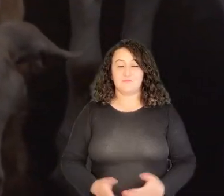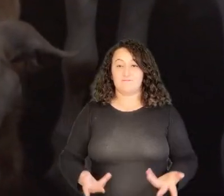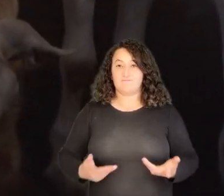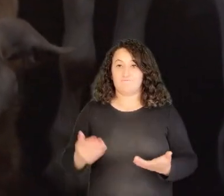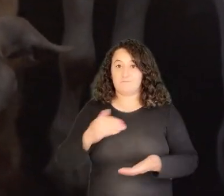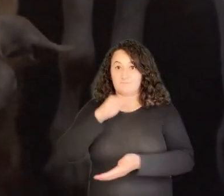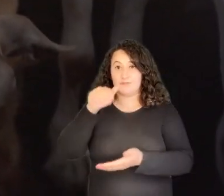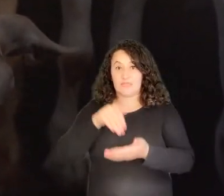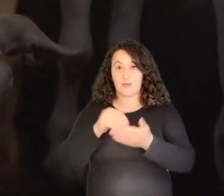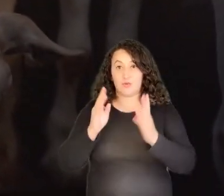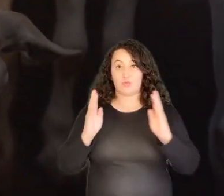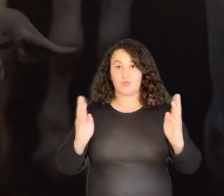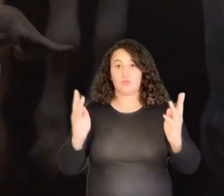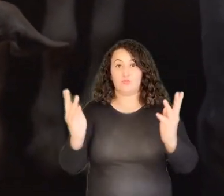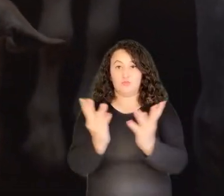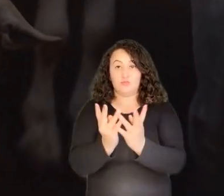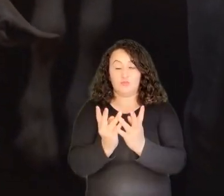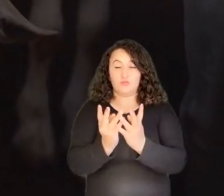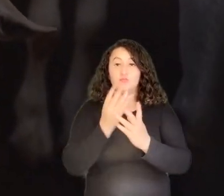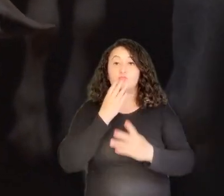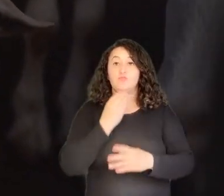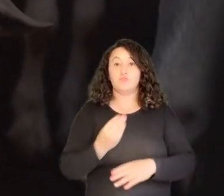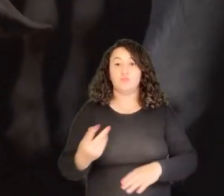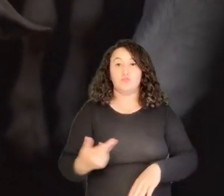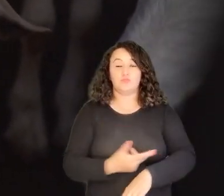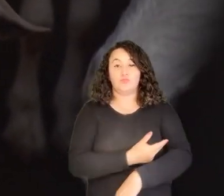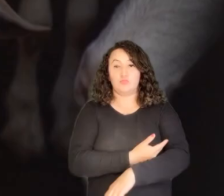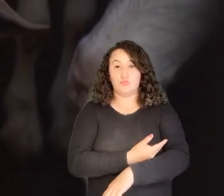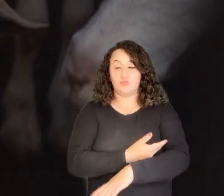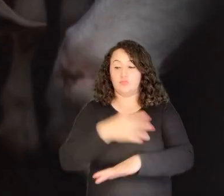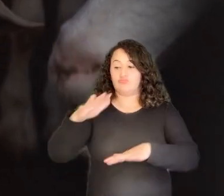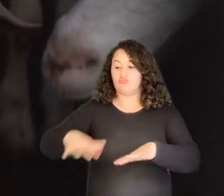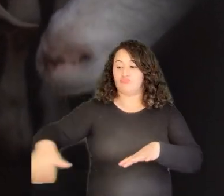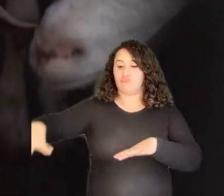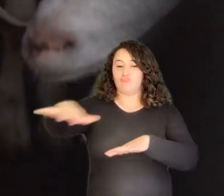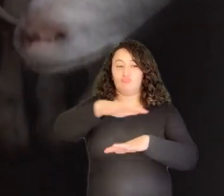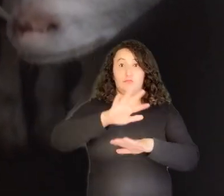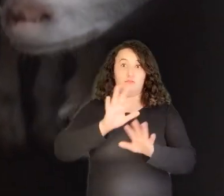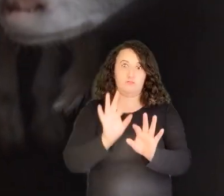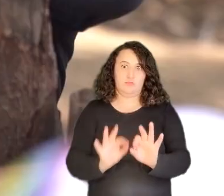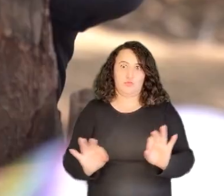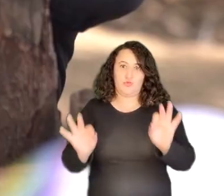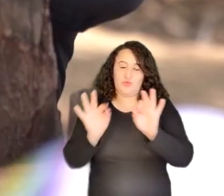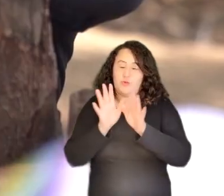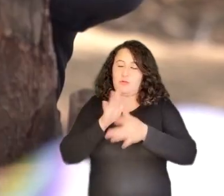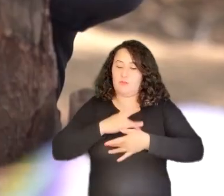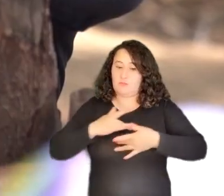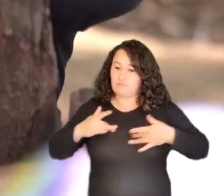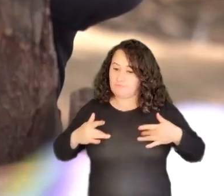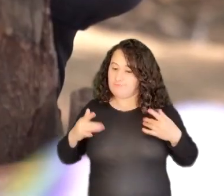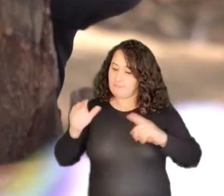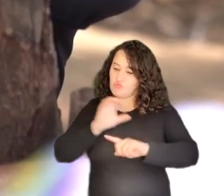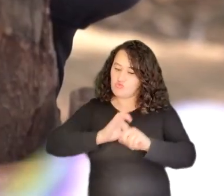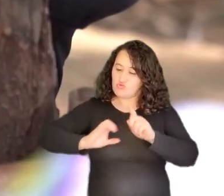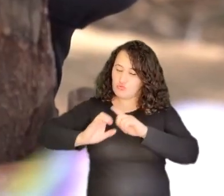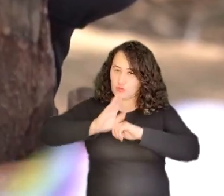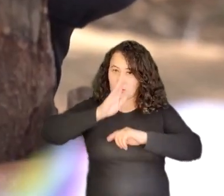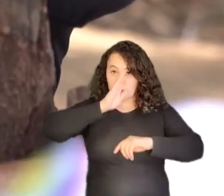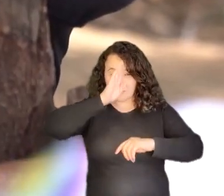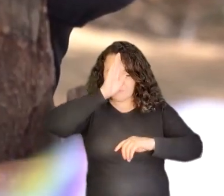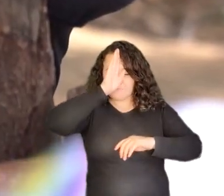En el centro del Corral, los ovinos y los caprín y alrededor la sanidad y la tradición cultural